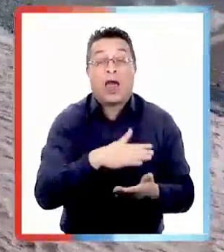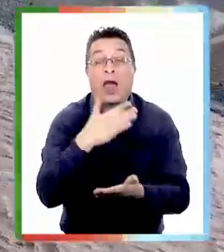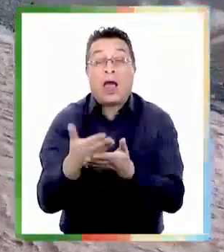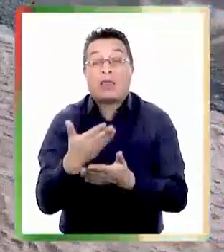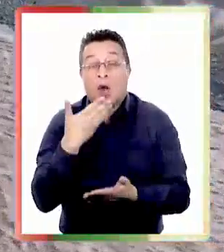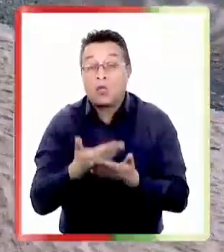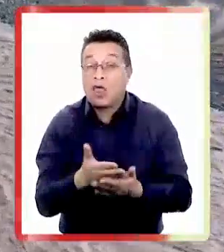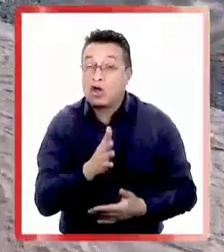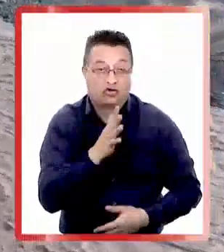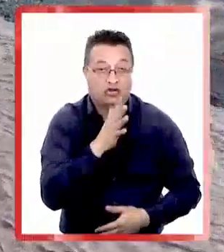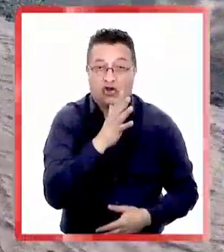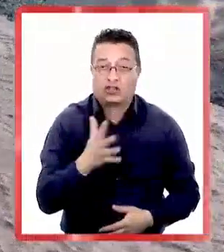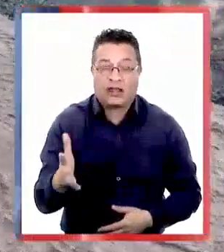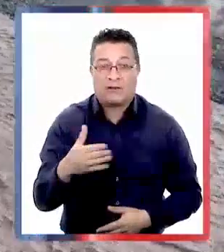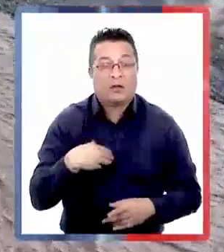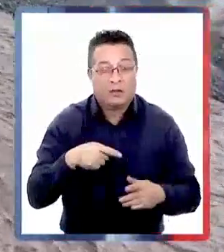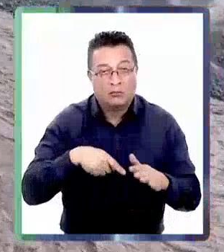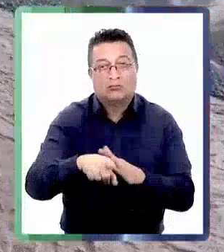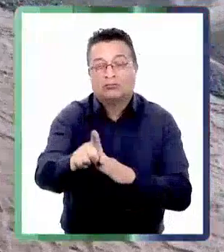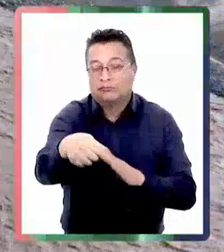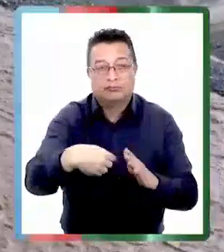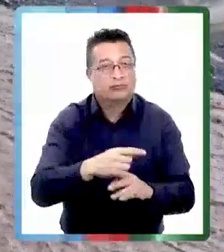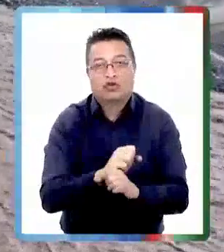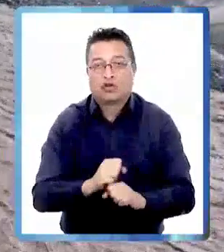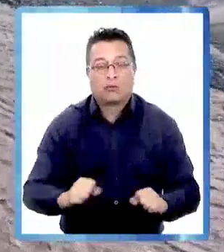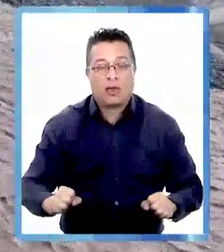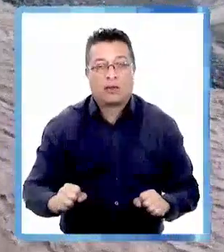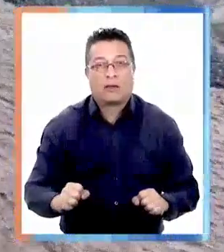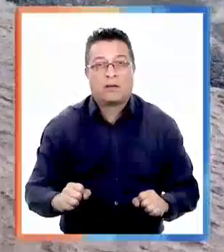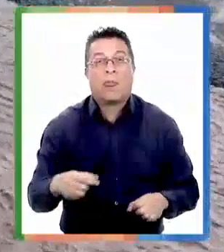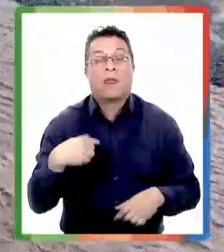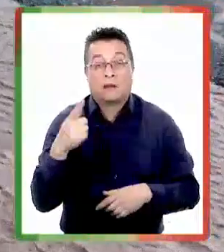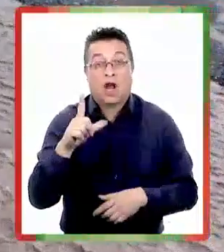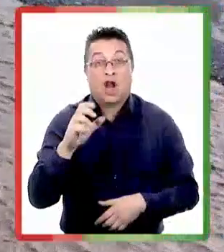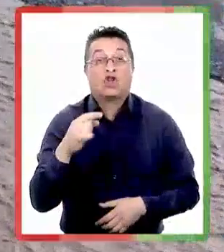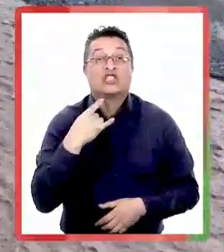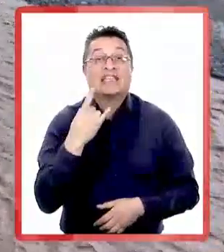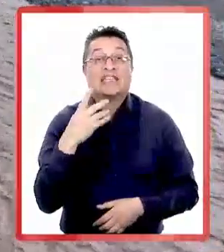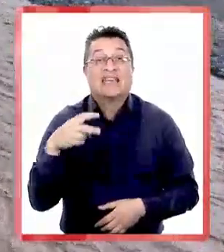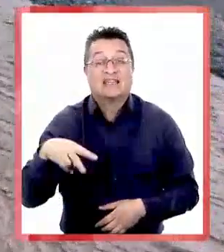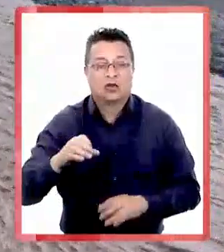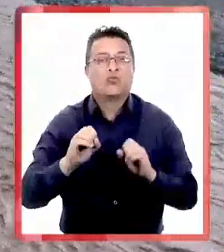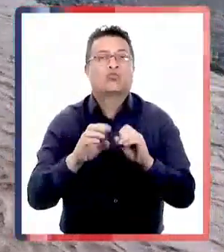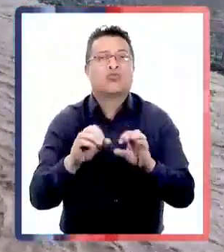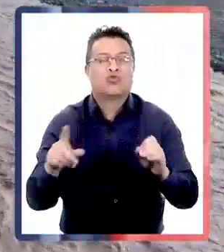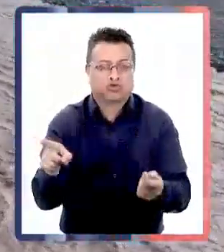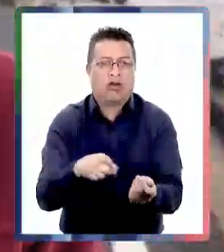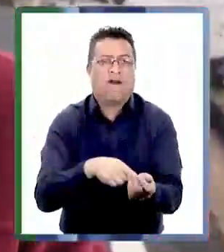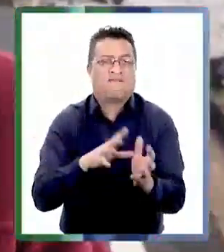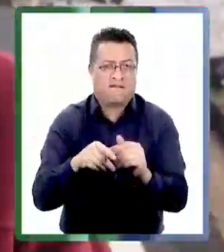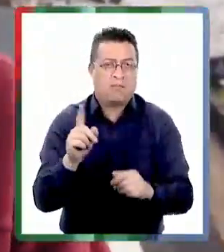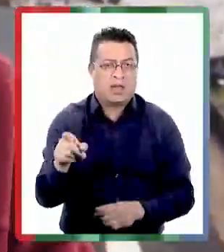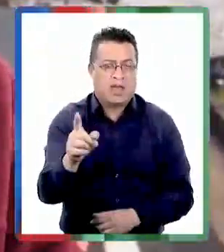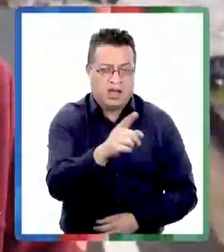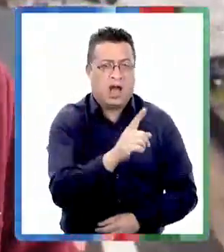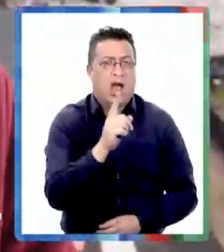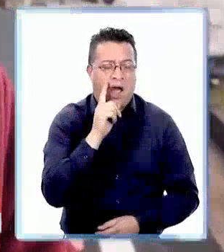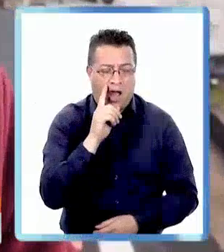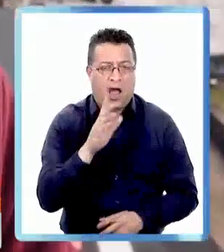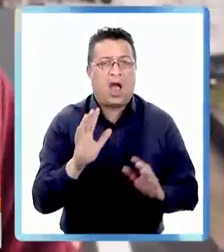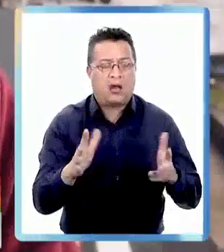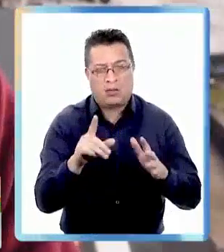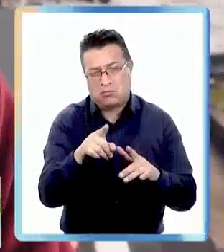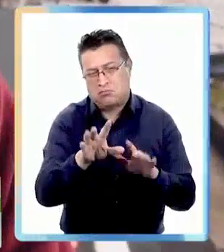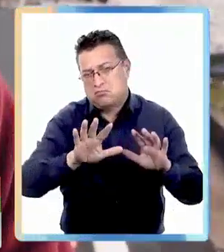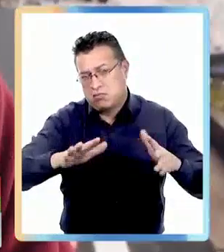no se va a poder pasar a comprar vibres Para el lado de los queñes hay hartas familias y ahí de hecho yo creo que deben de haber por lo menos